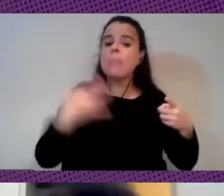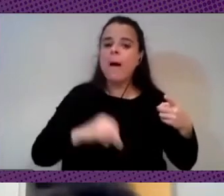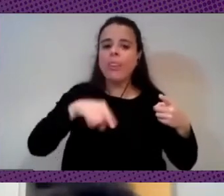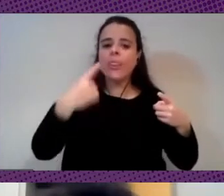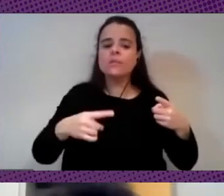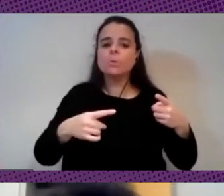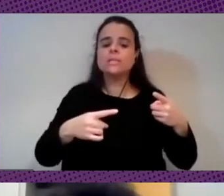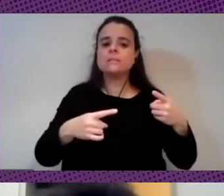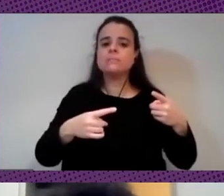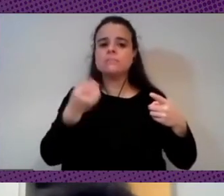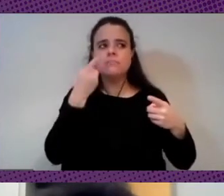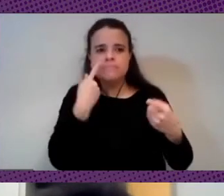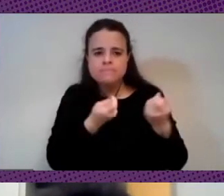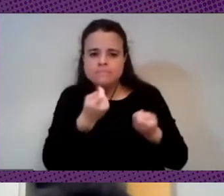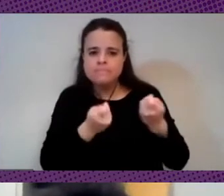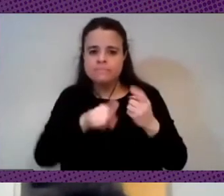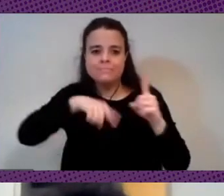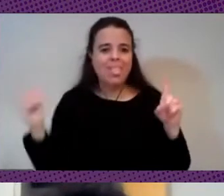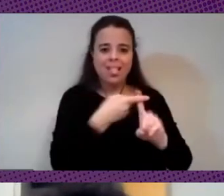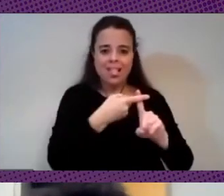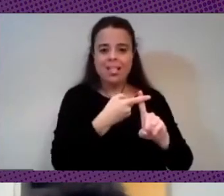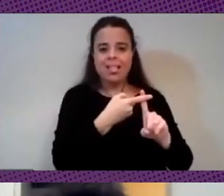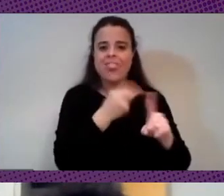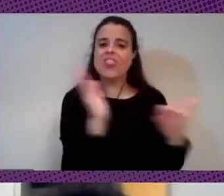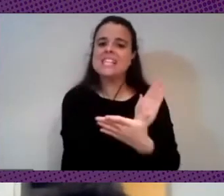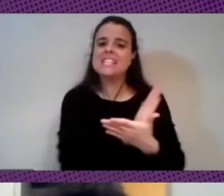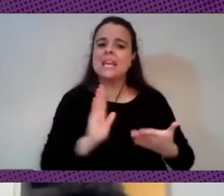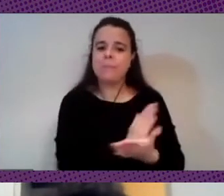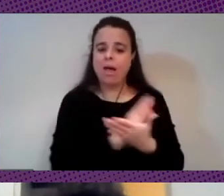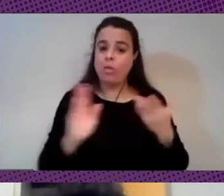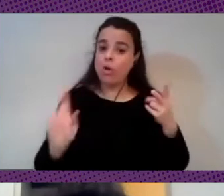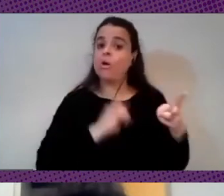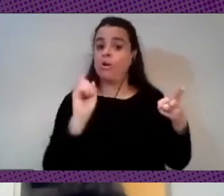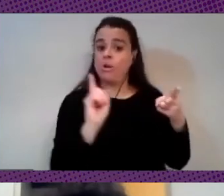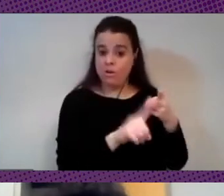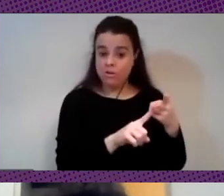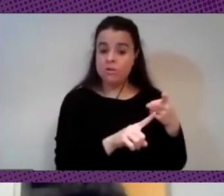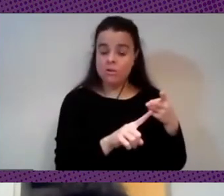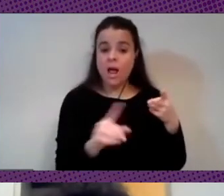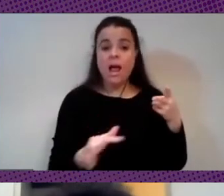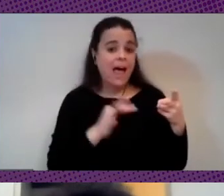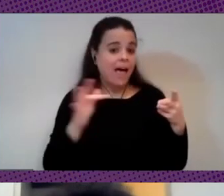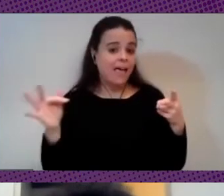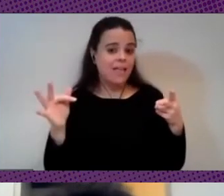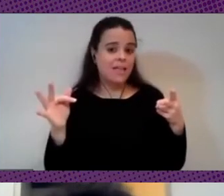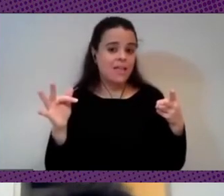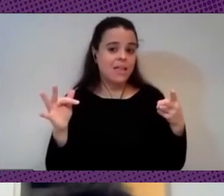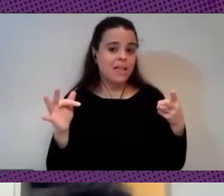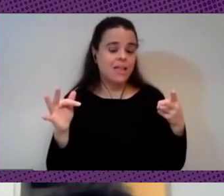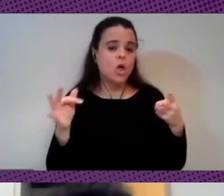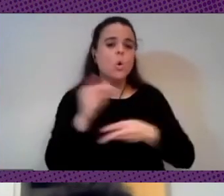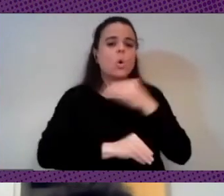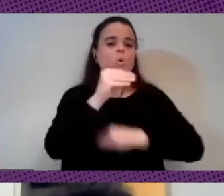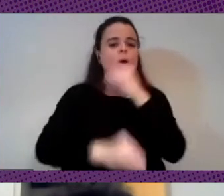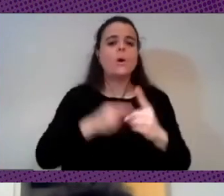ese sesgo y esa discriminación y luego por otro lado de utilizarse para distribuirse